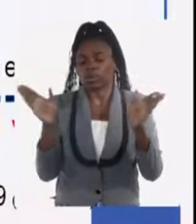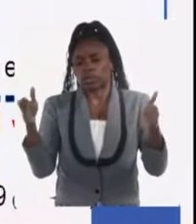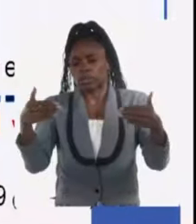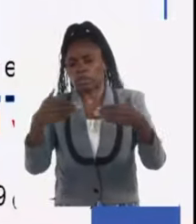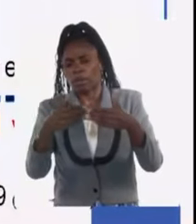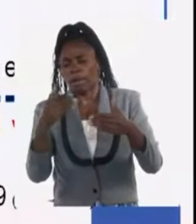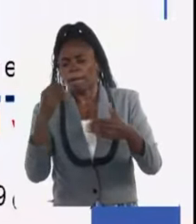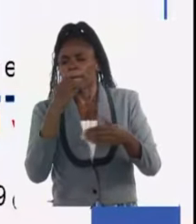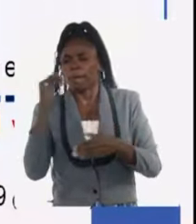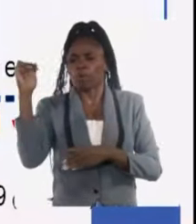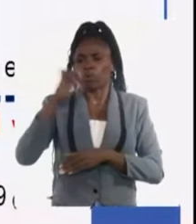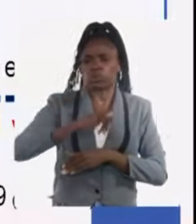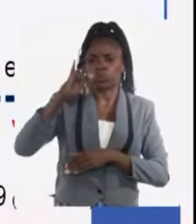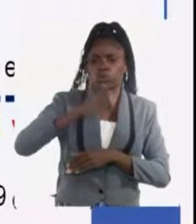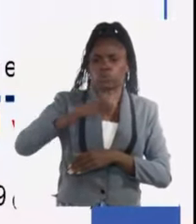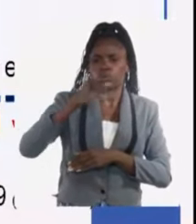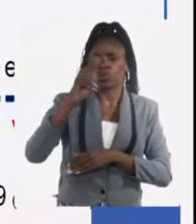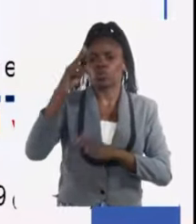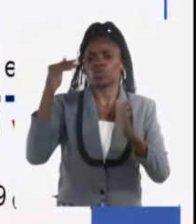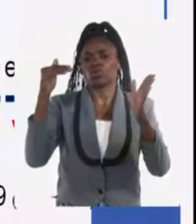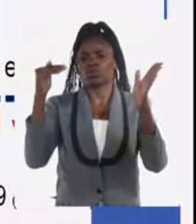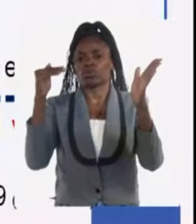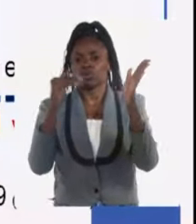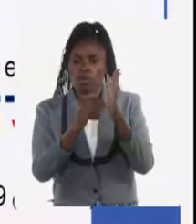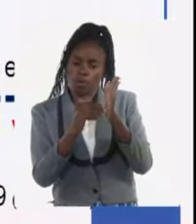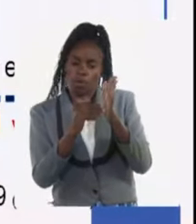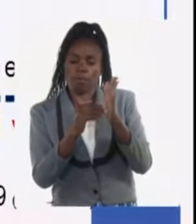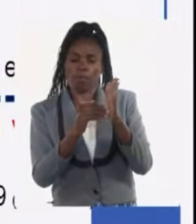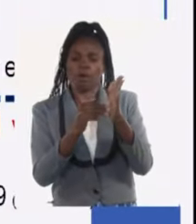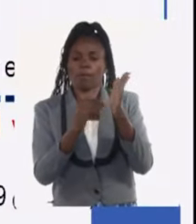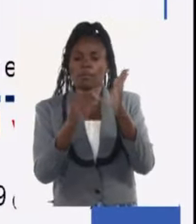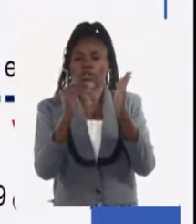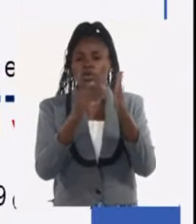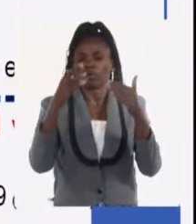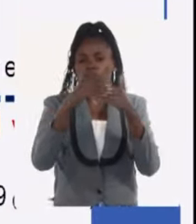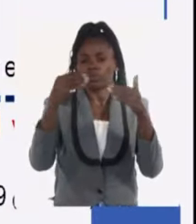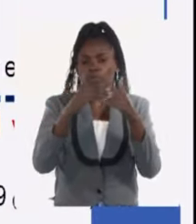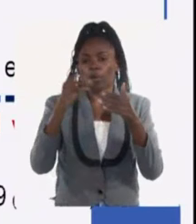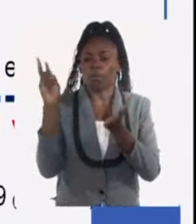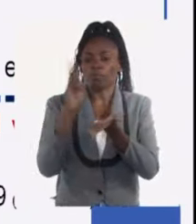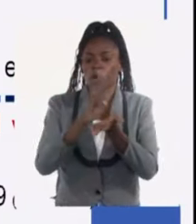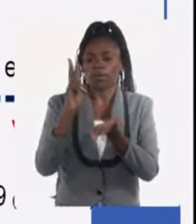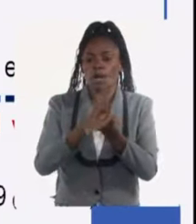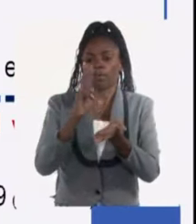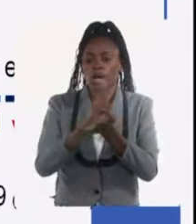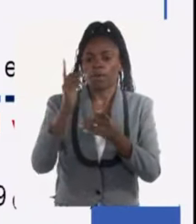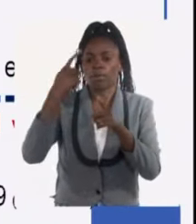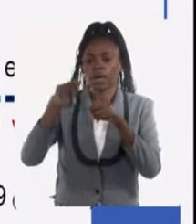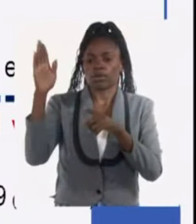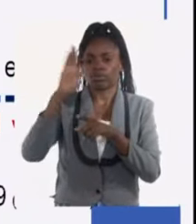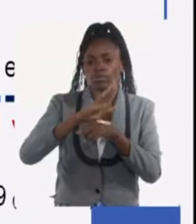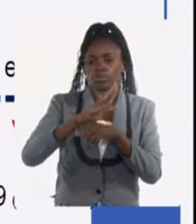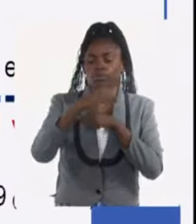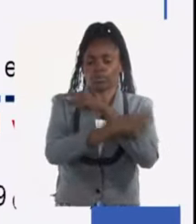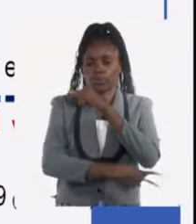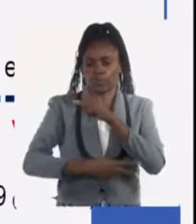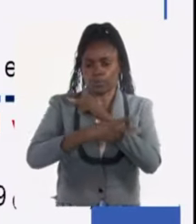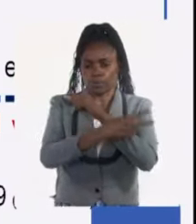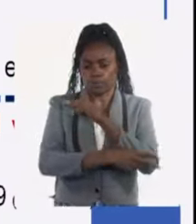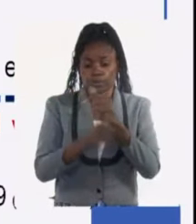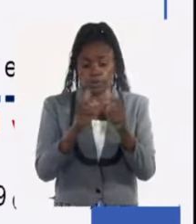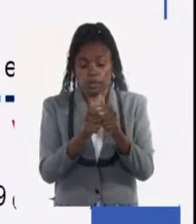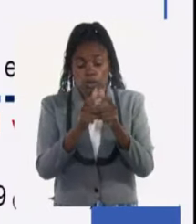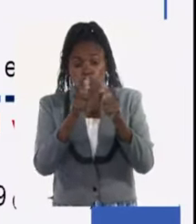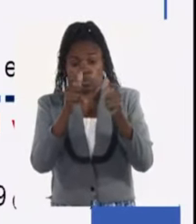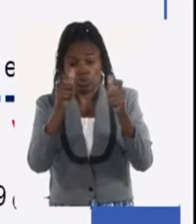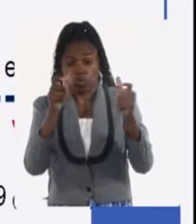arribo de, en el entorno de los 2.450.000 visitantes, lo que representa un crecimiento